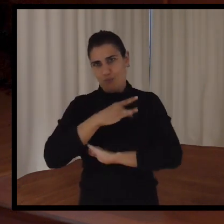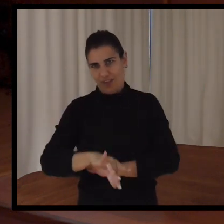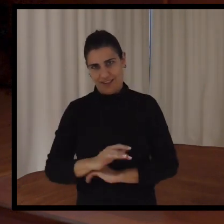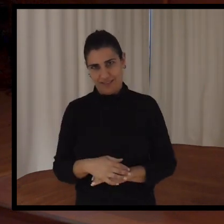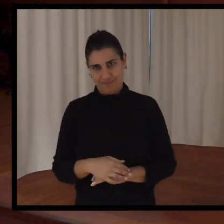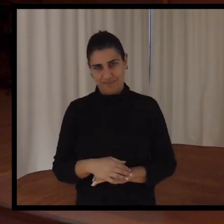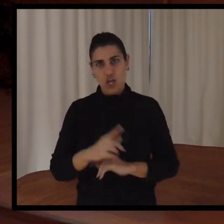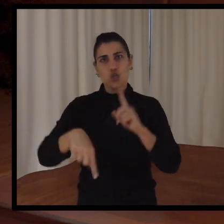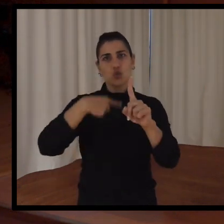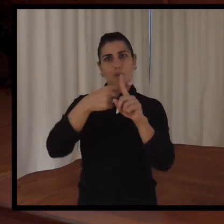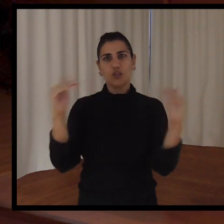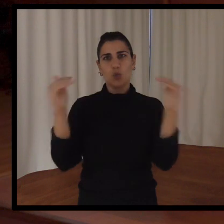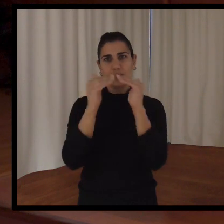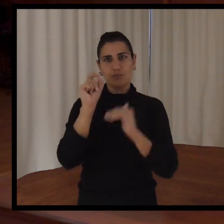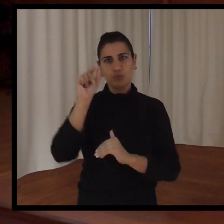sumandoigualdad.com.